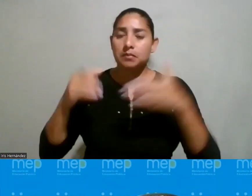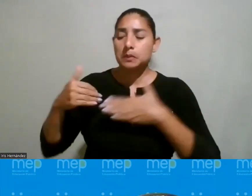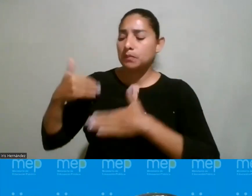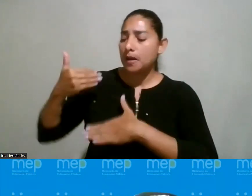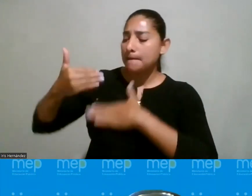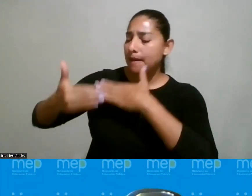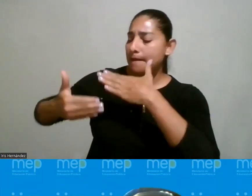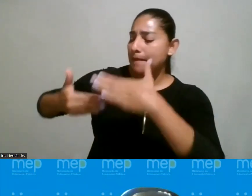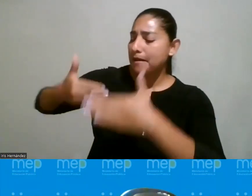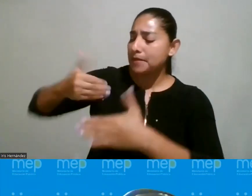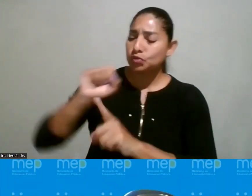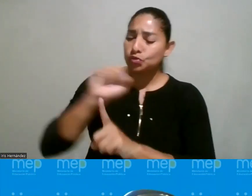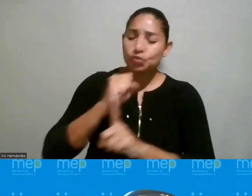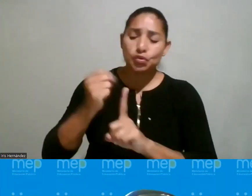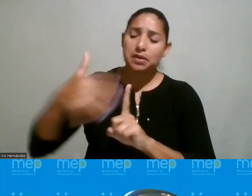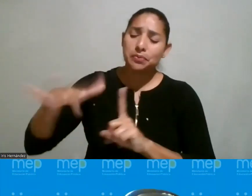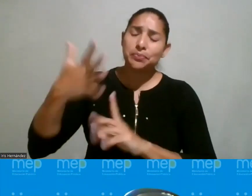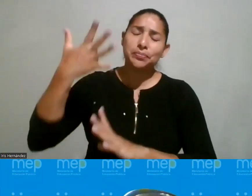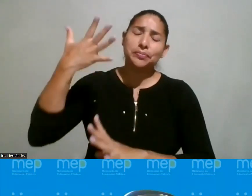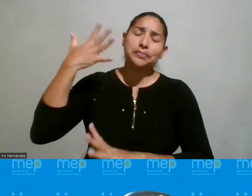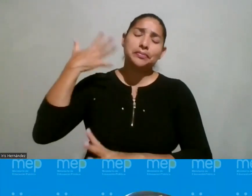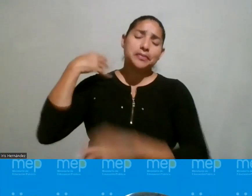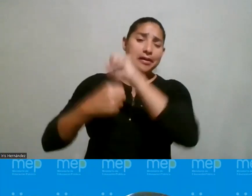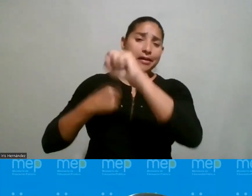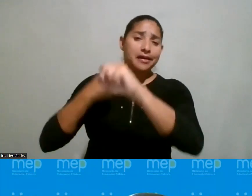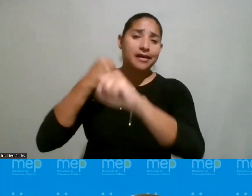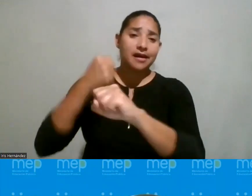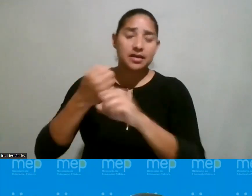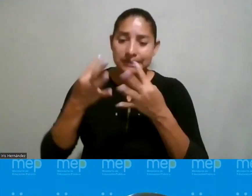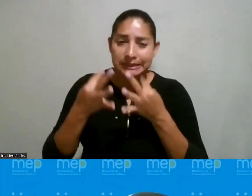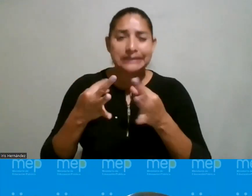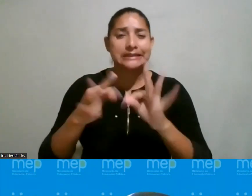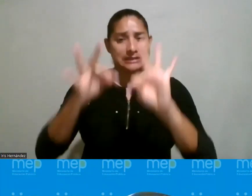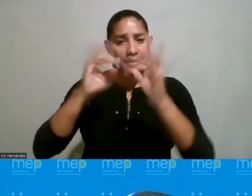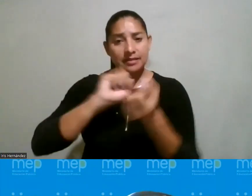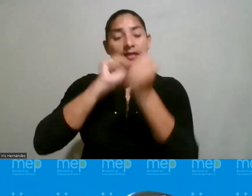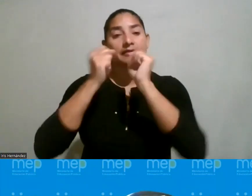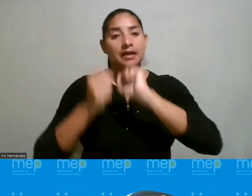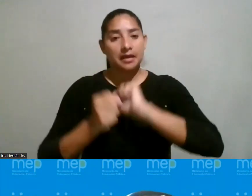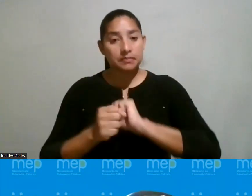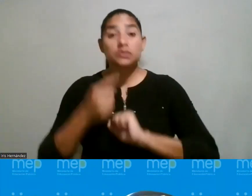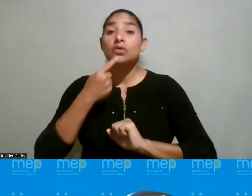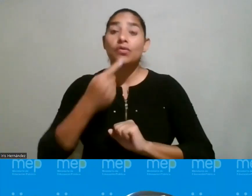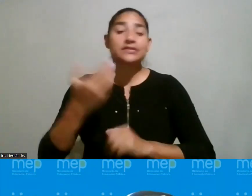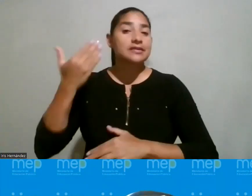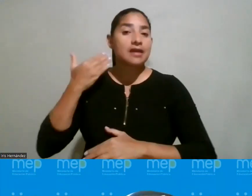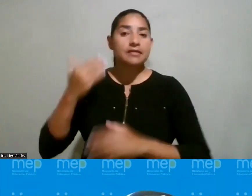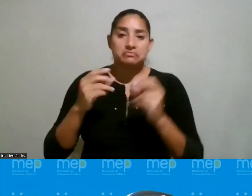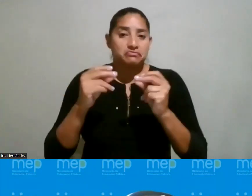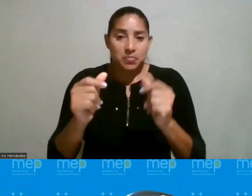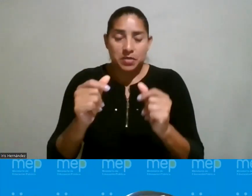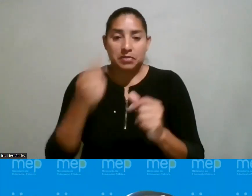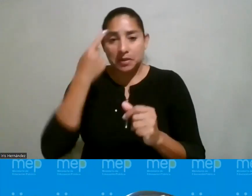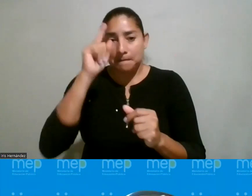construcción social desde hace muchísimos años que hay que ir tratando de cambiar. Yo lo mencionaba rápidamente,